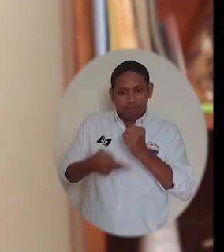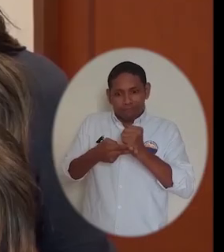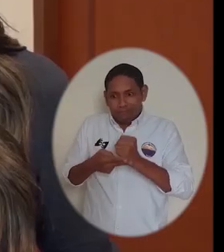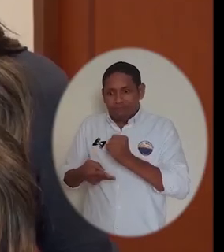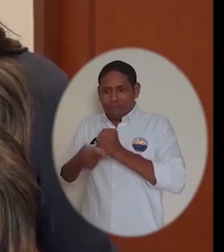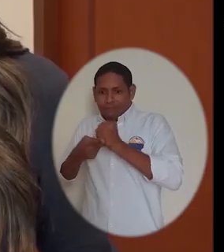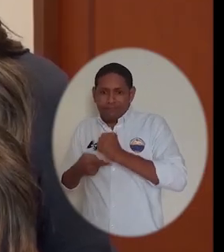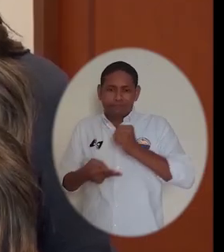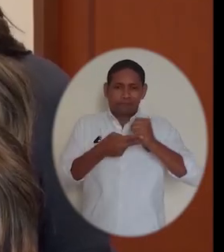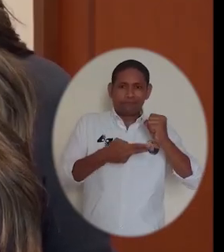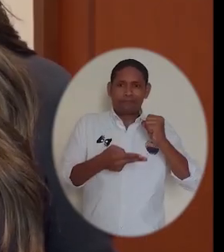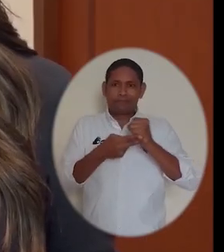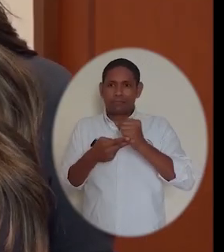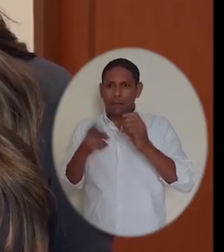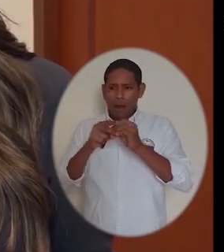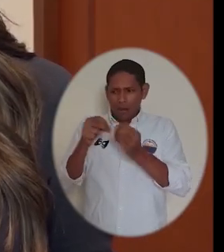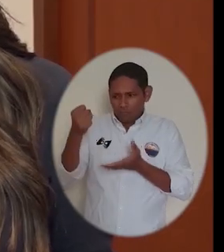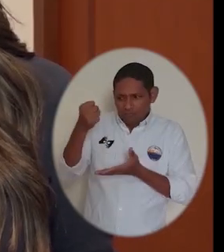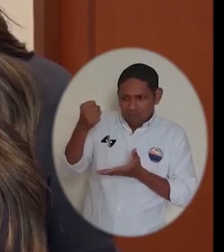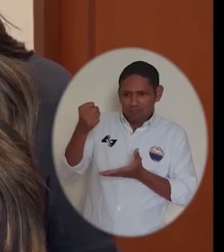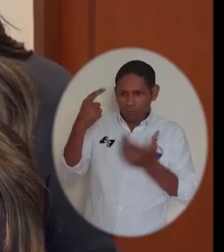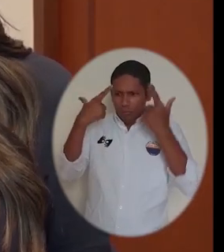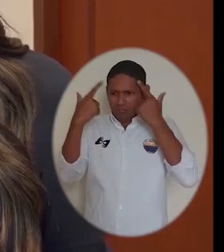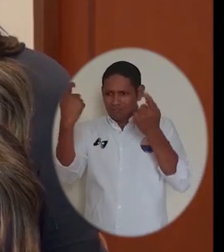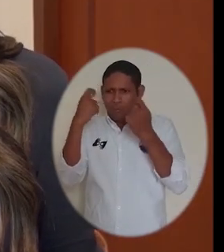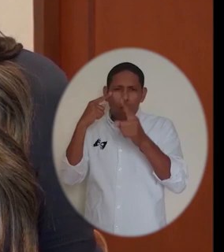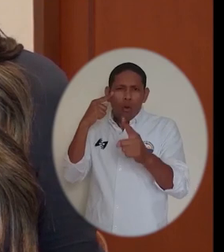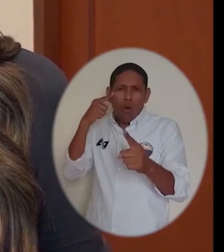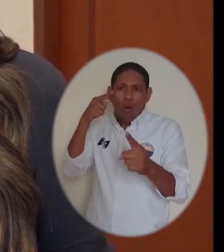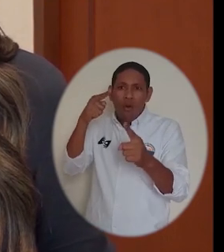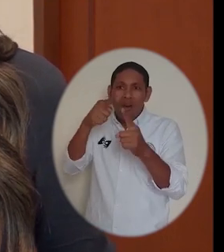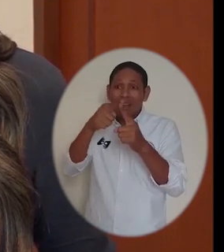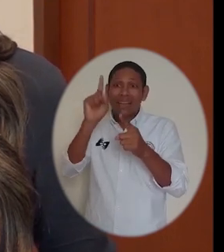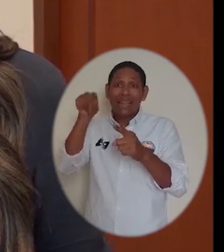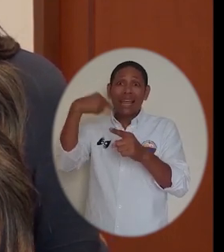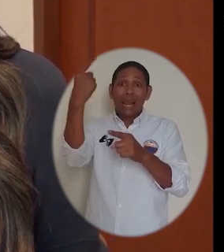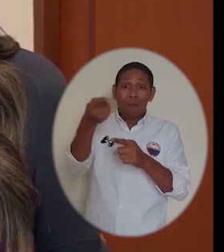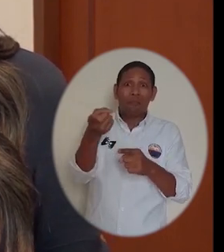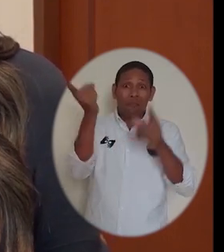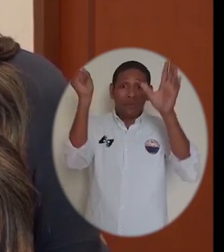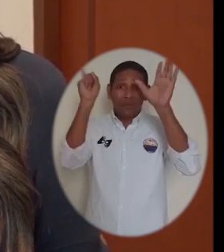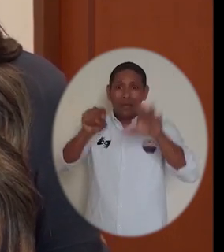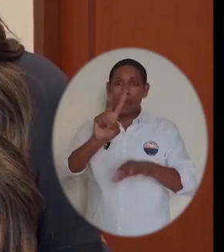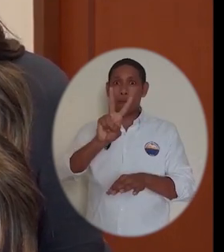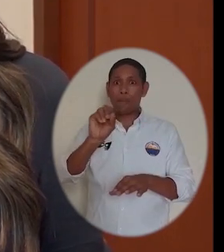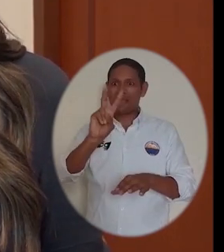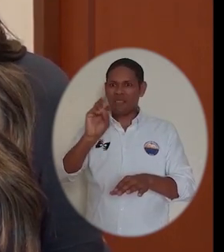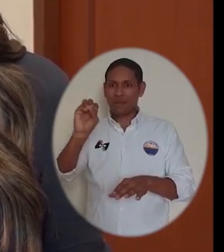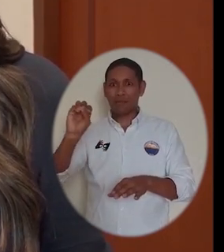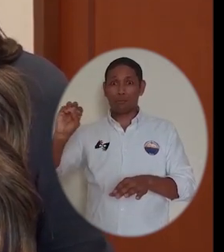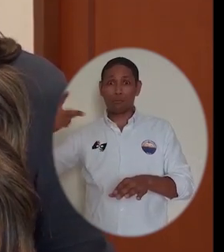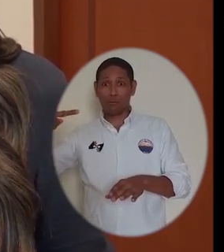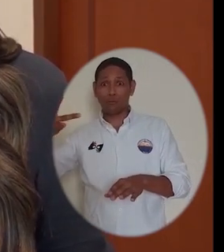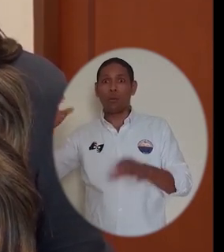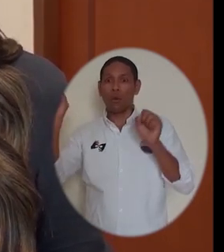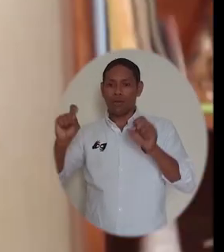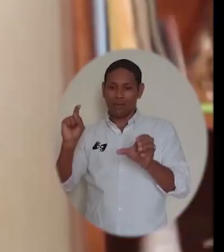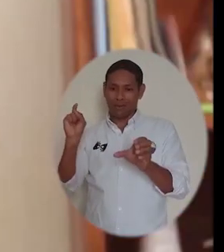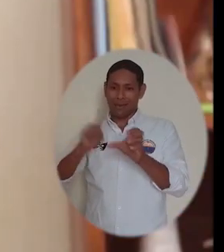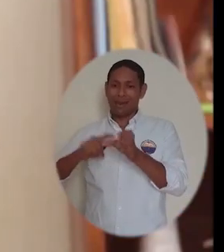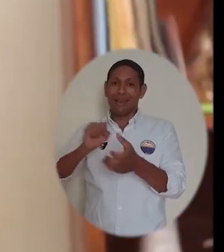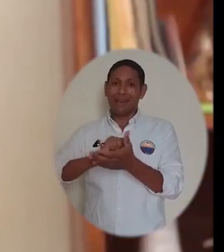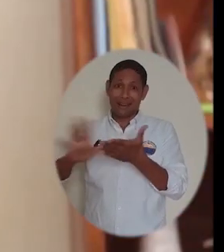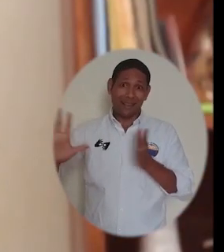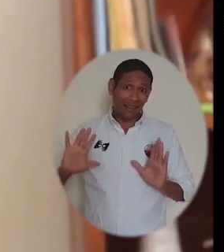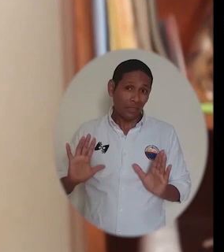gastos de funcionamiento y serán fuertes recortes a la inversión buscando avanzar a la gratuidad de la matrícula de los estudiantes